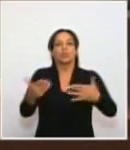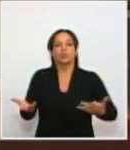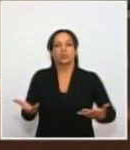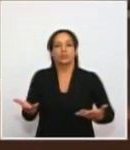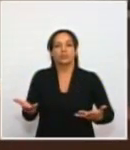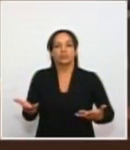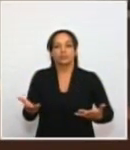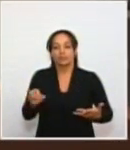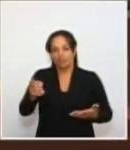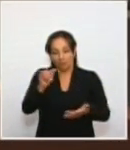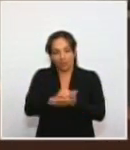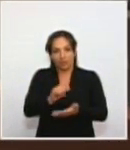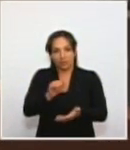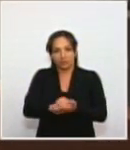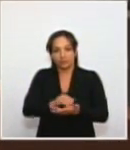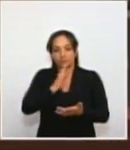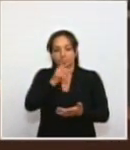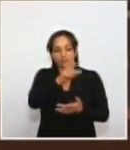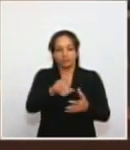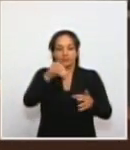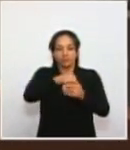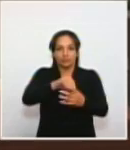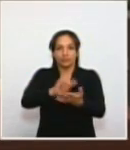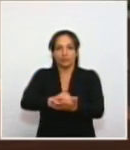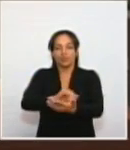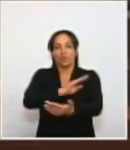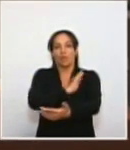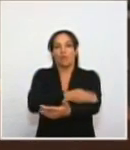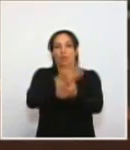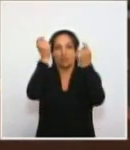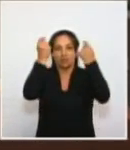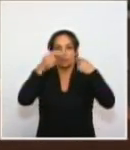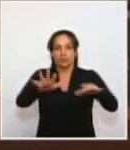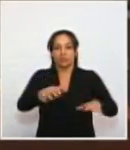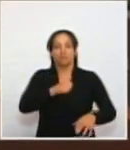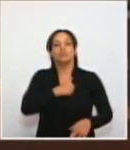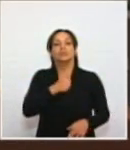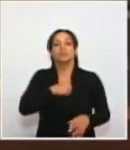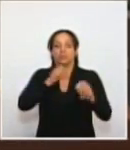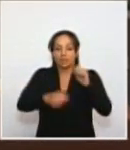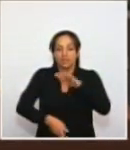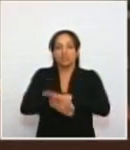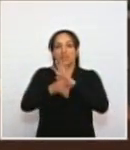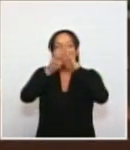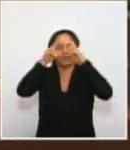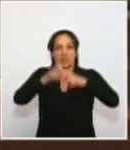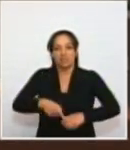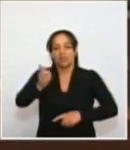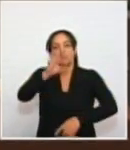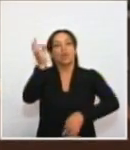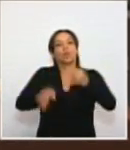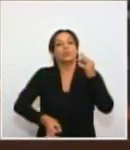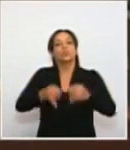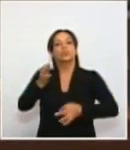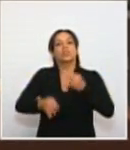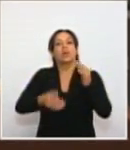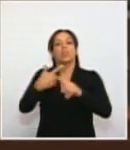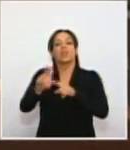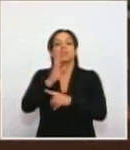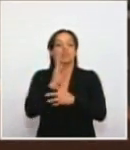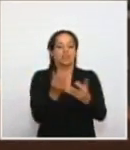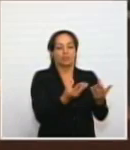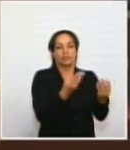a que los miembros de nuestra Fuerza Pública sean investigados y juzgados por los